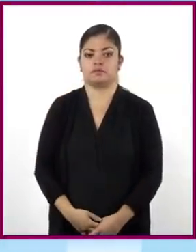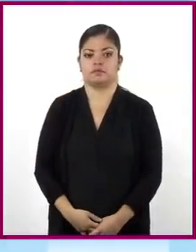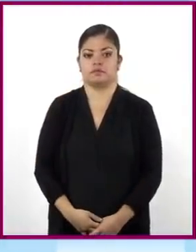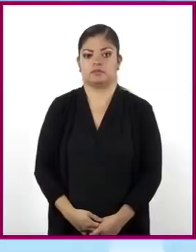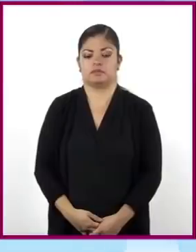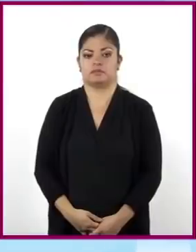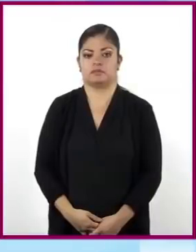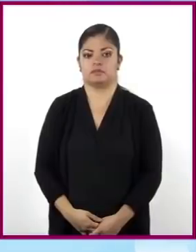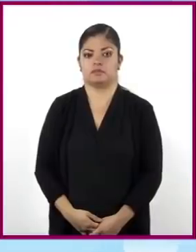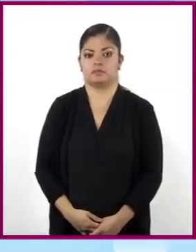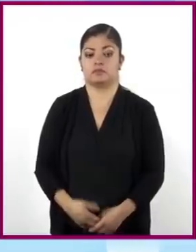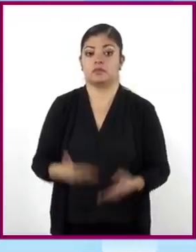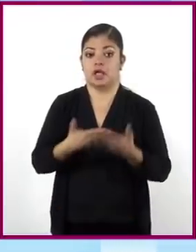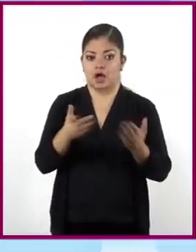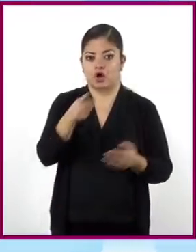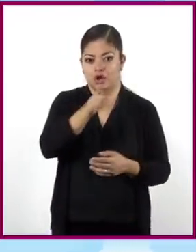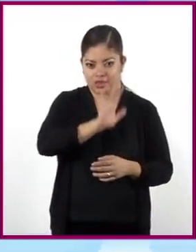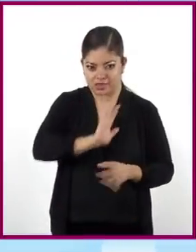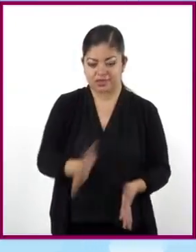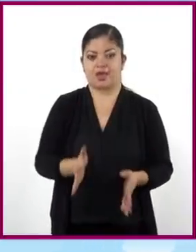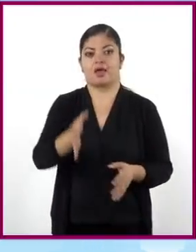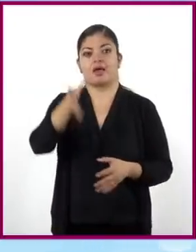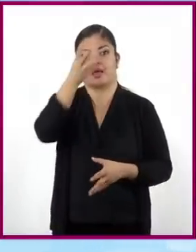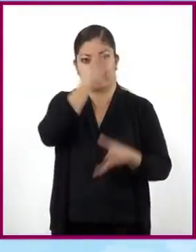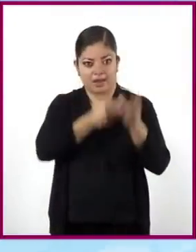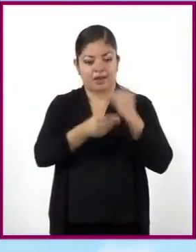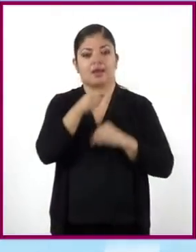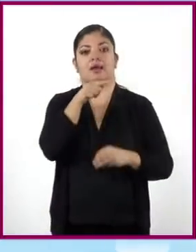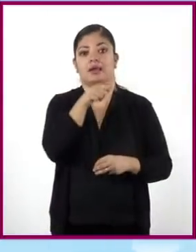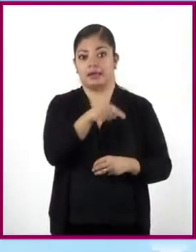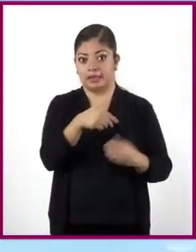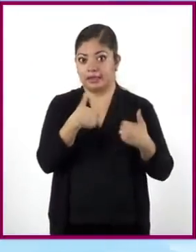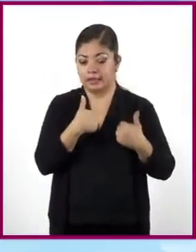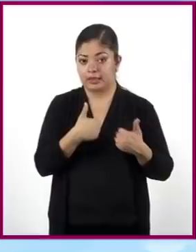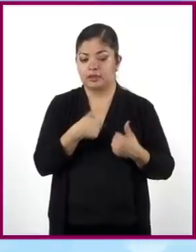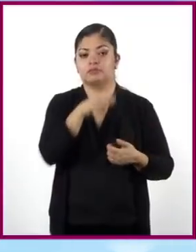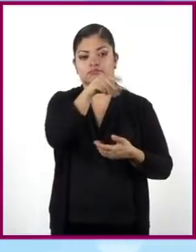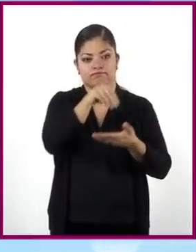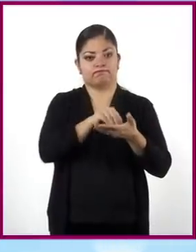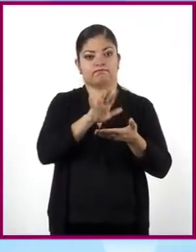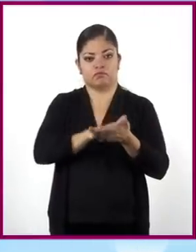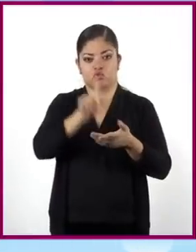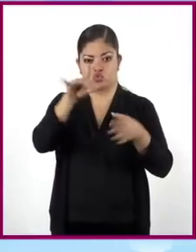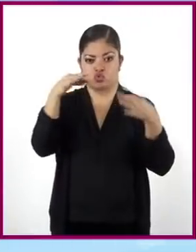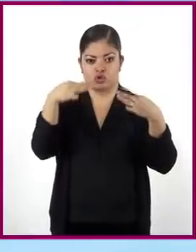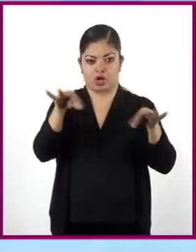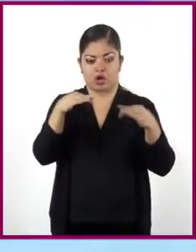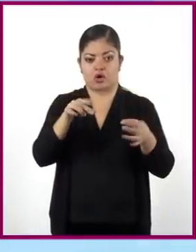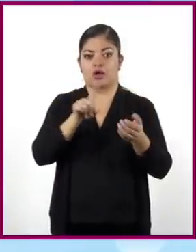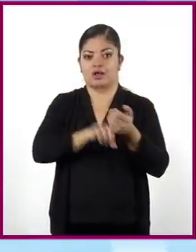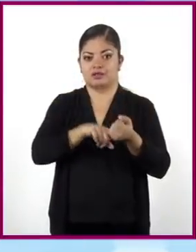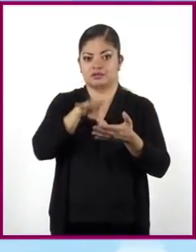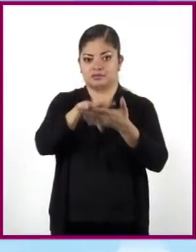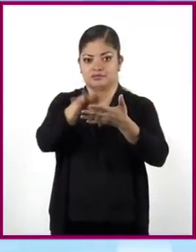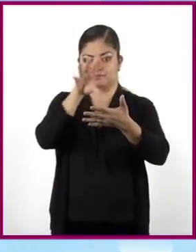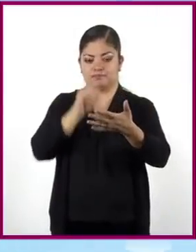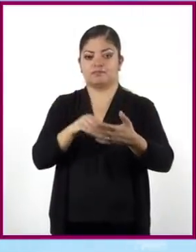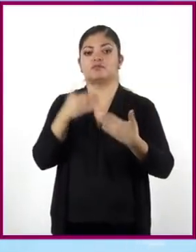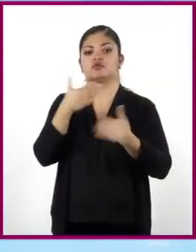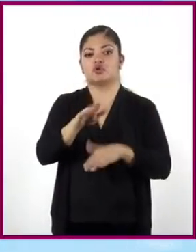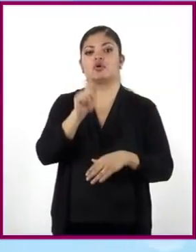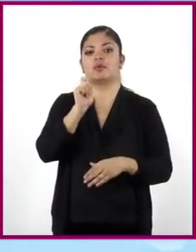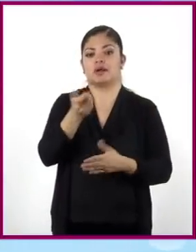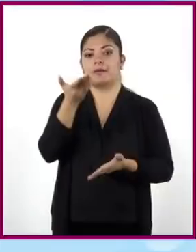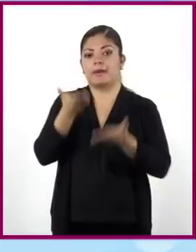Ahora que tienen un conocimiento más amplio del tema, transcriban en una hoja los problemas sobre variación